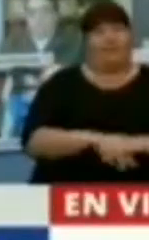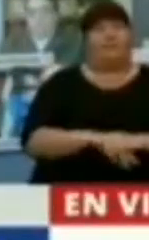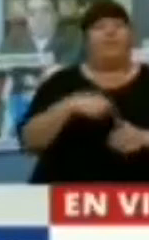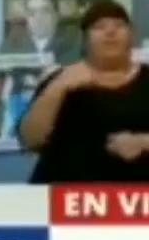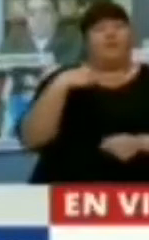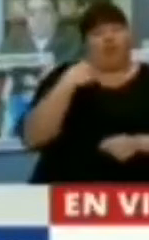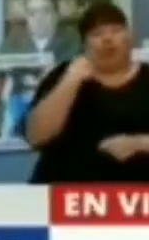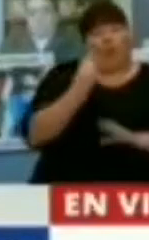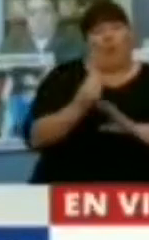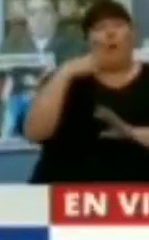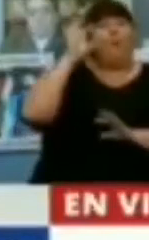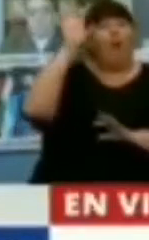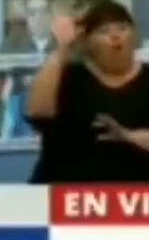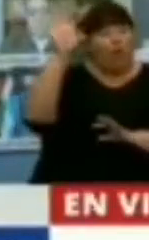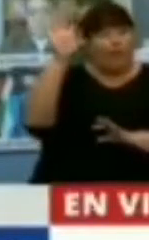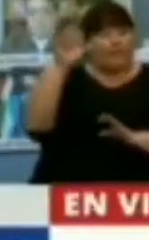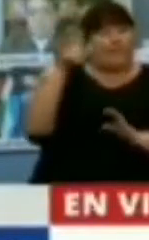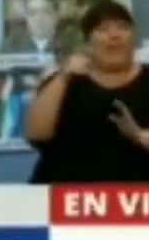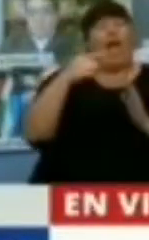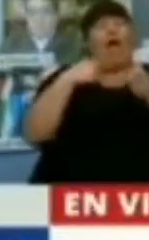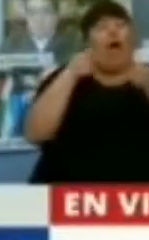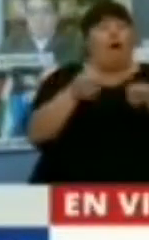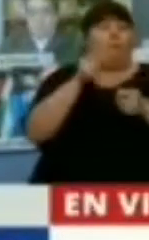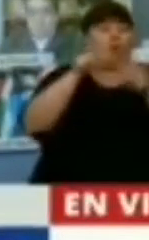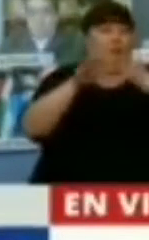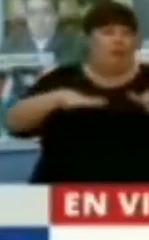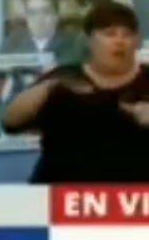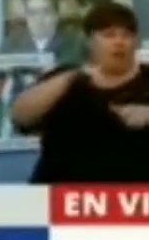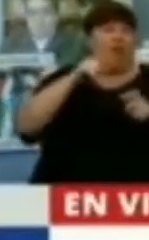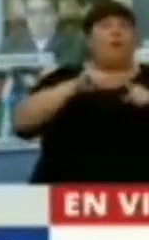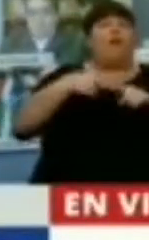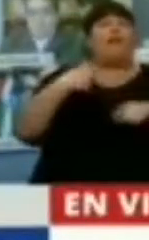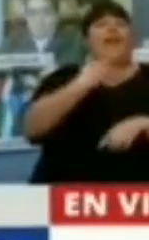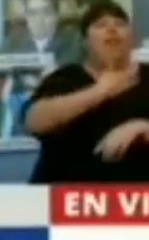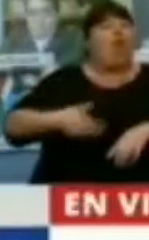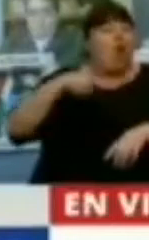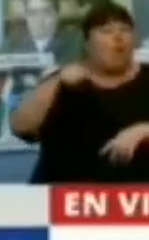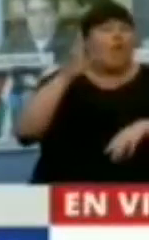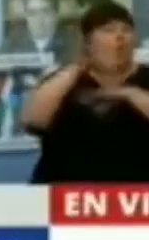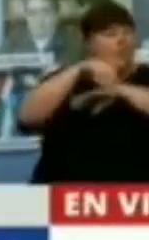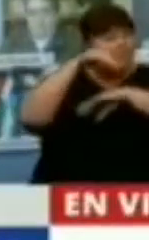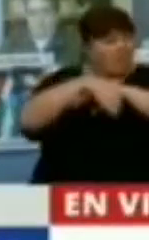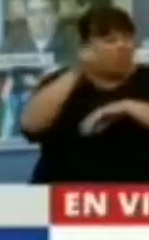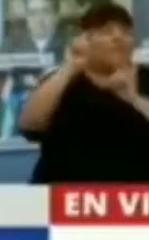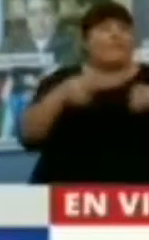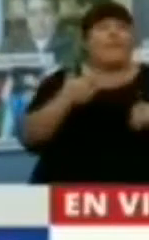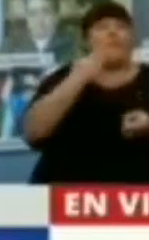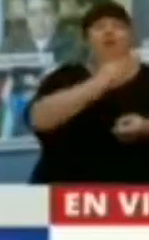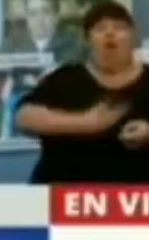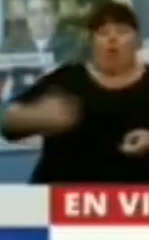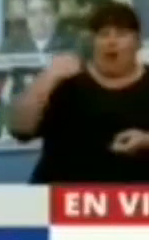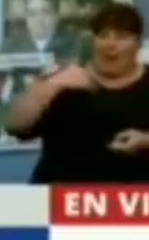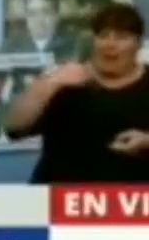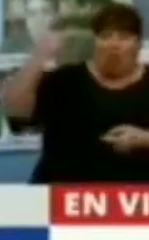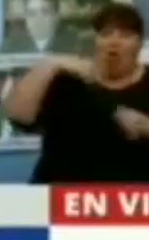provincianos que somos, al lado de nuestra gente y como la política de nuestro gobierno misionero y como nuestro gobierno argentino,